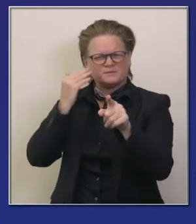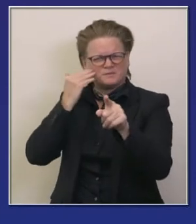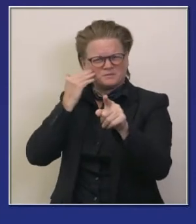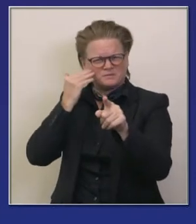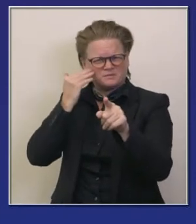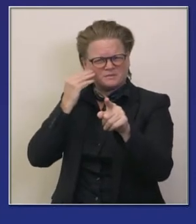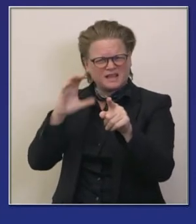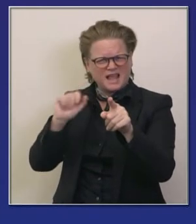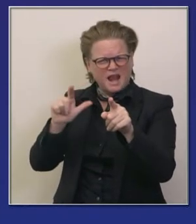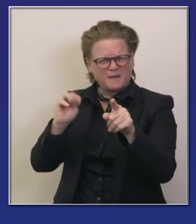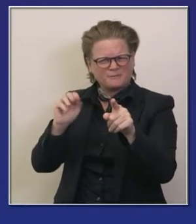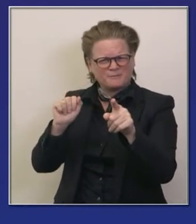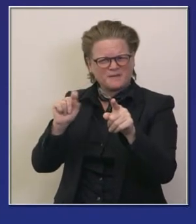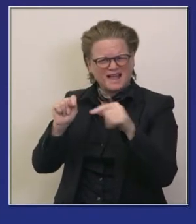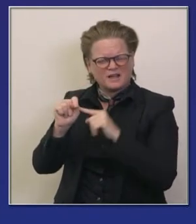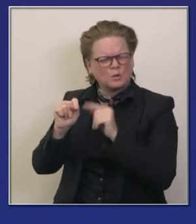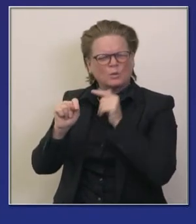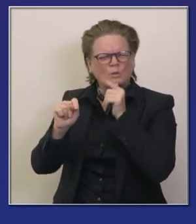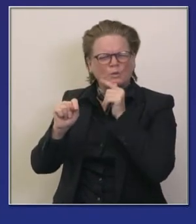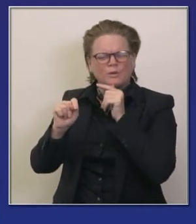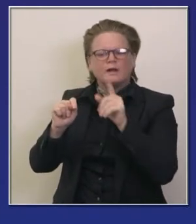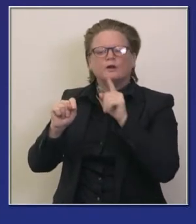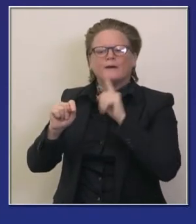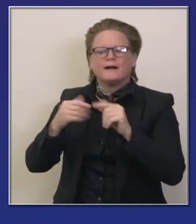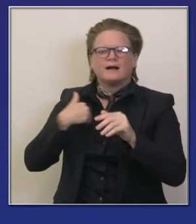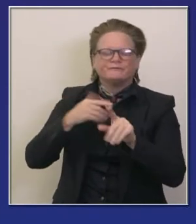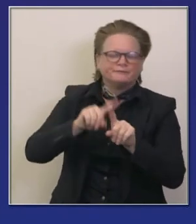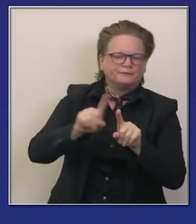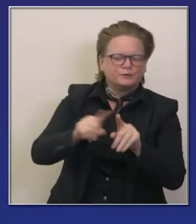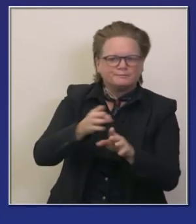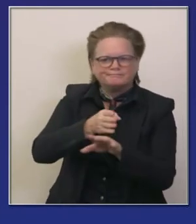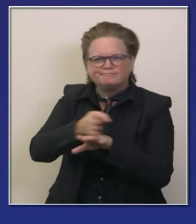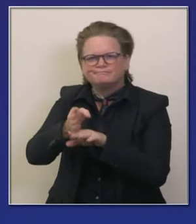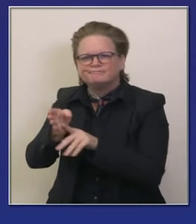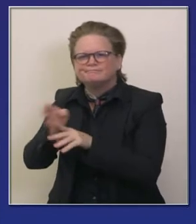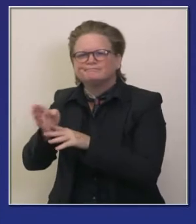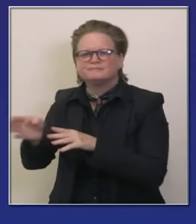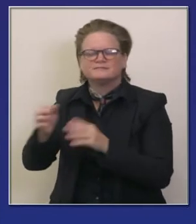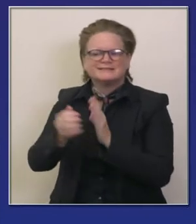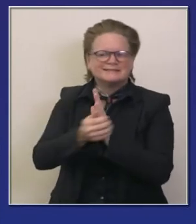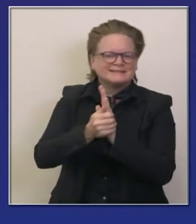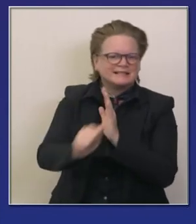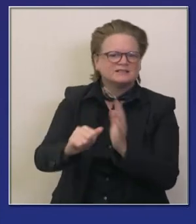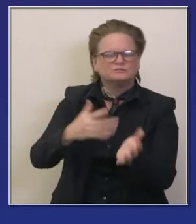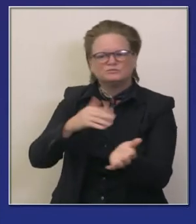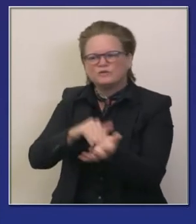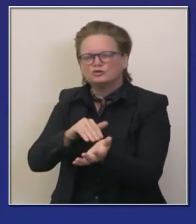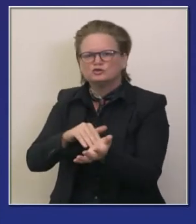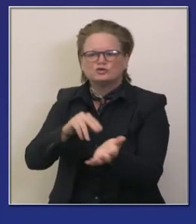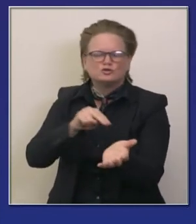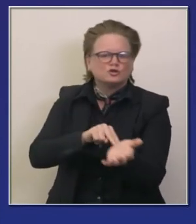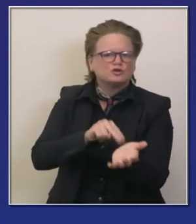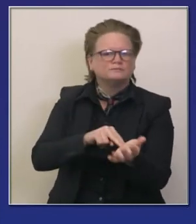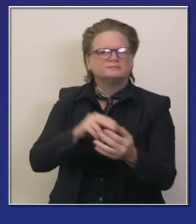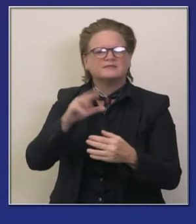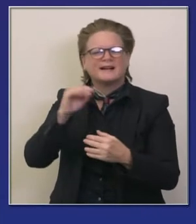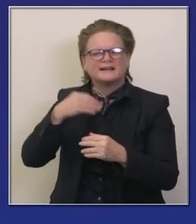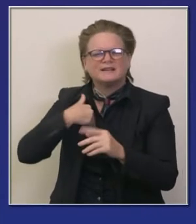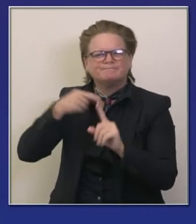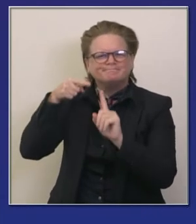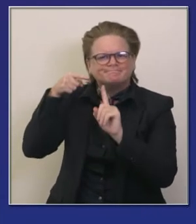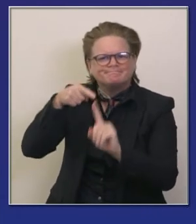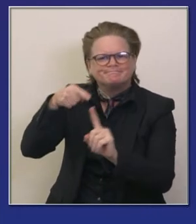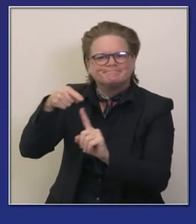ustedes que son equipos de personal multidisciplinarios expertos doctores peritos